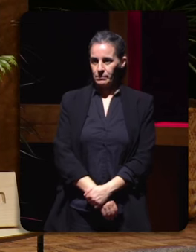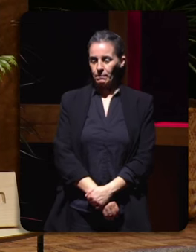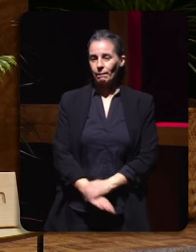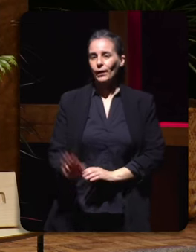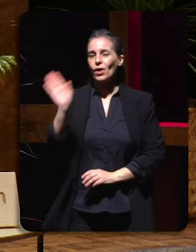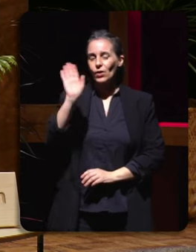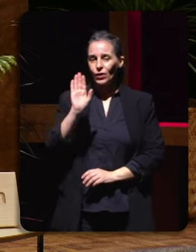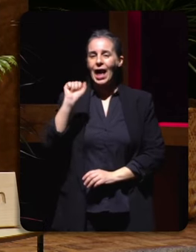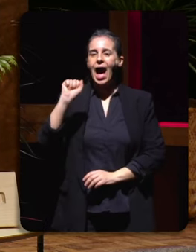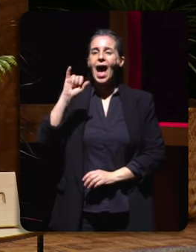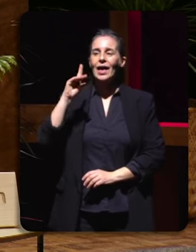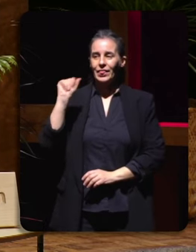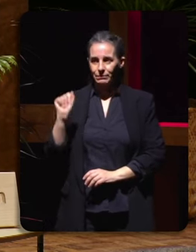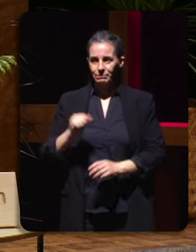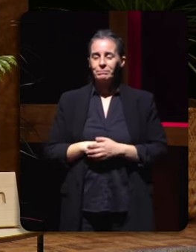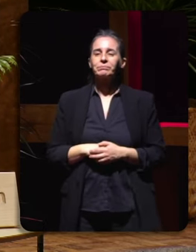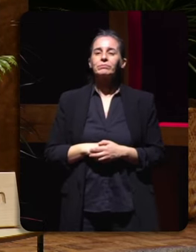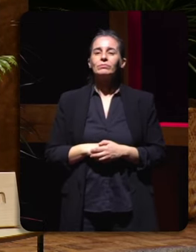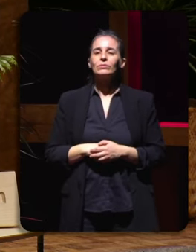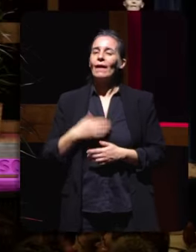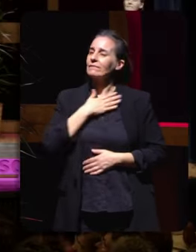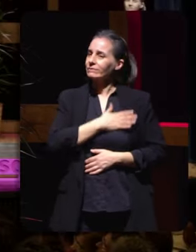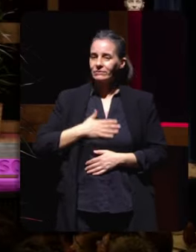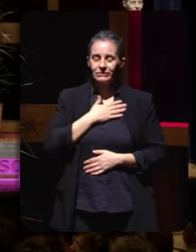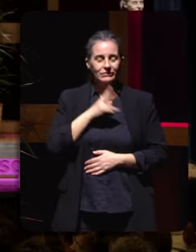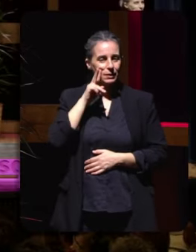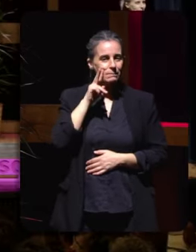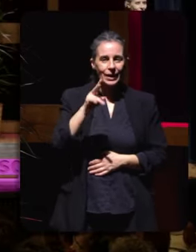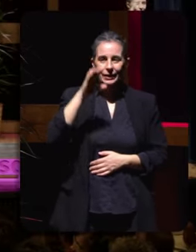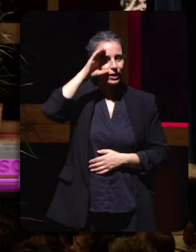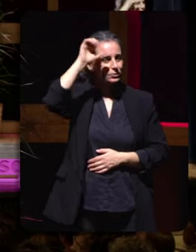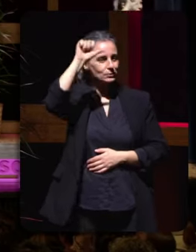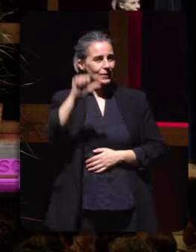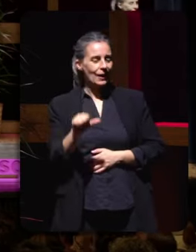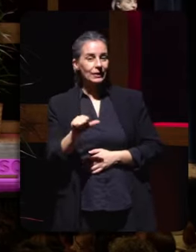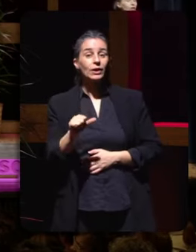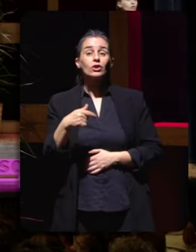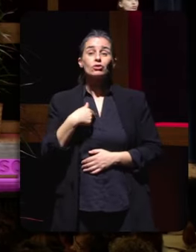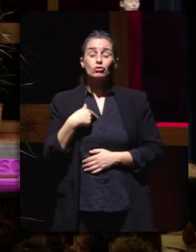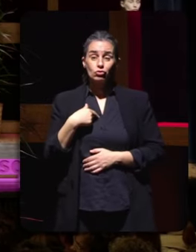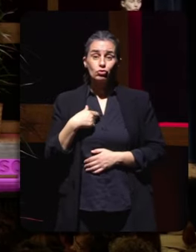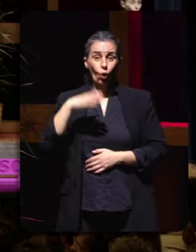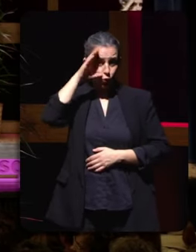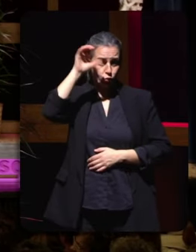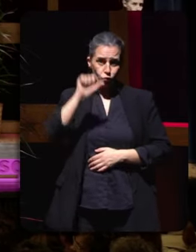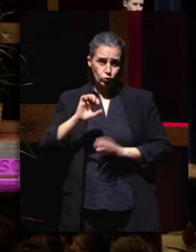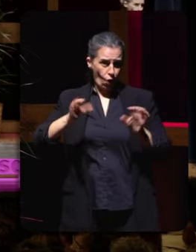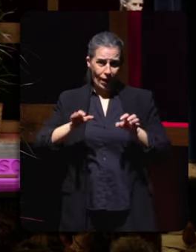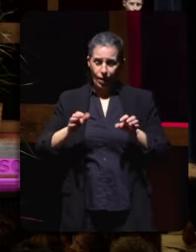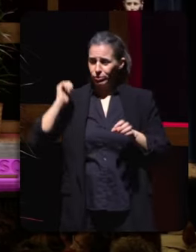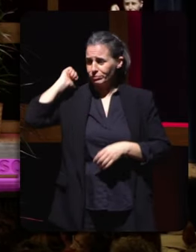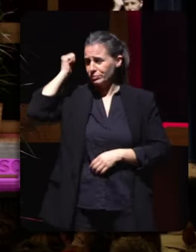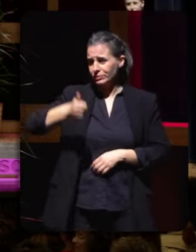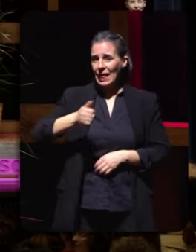Ola Aida Un gusto enorme verte escoitarte en persoa son ointe desde que me acordo da